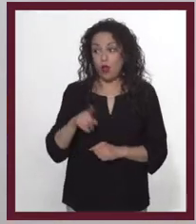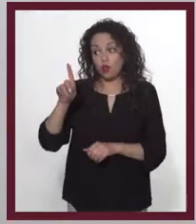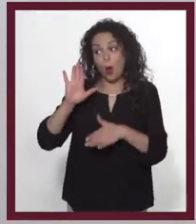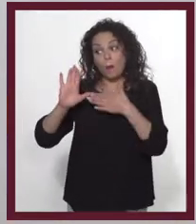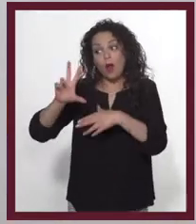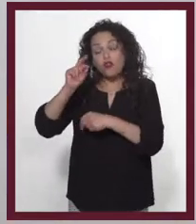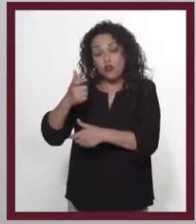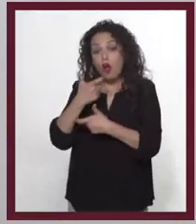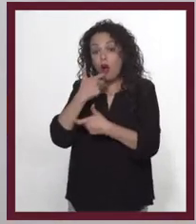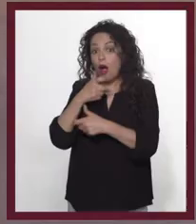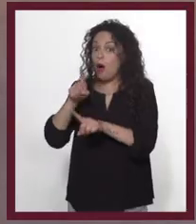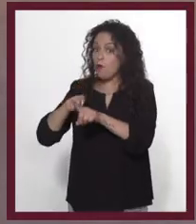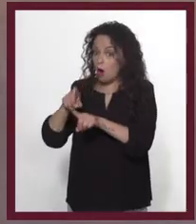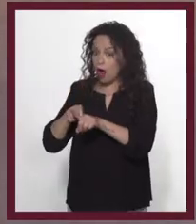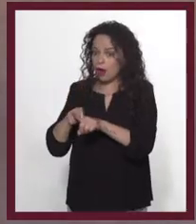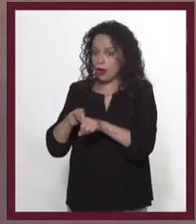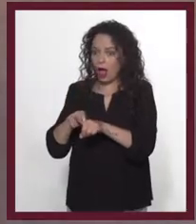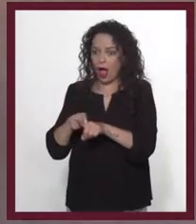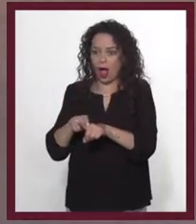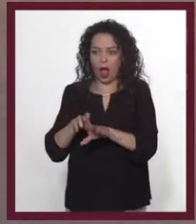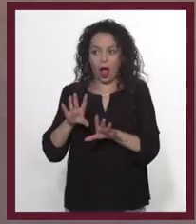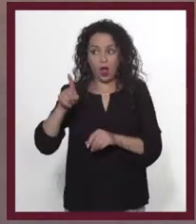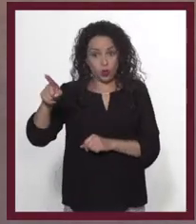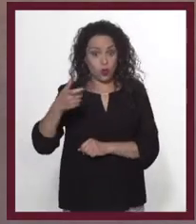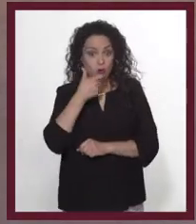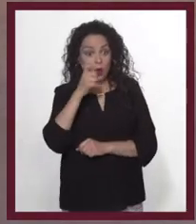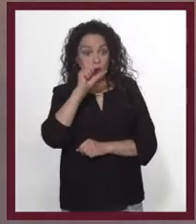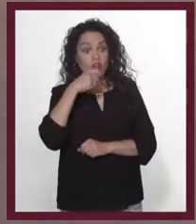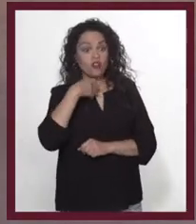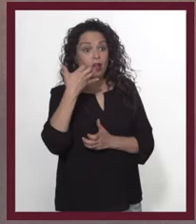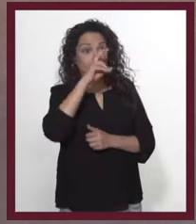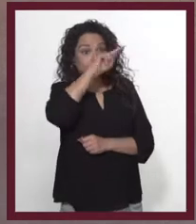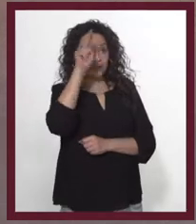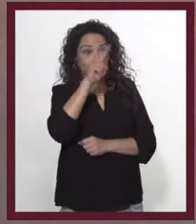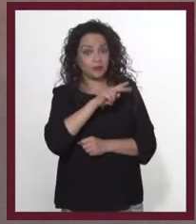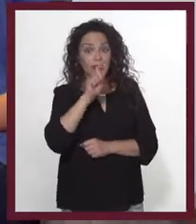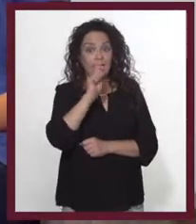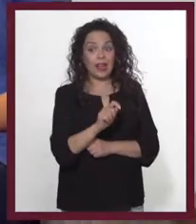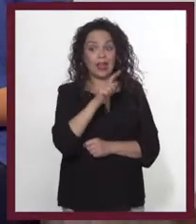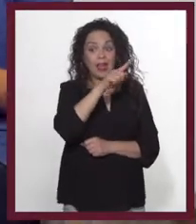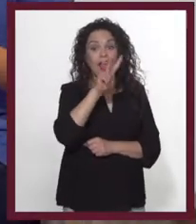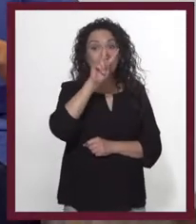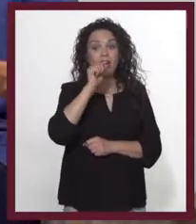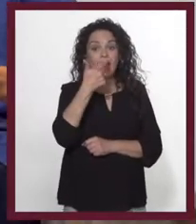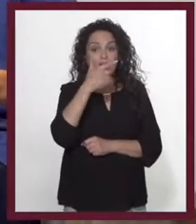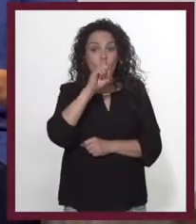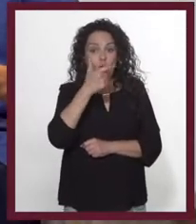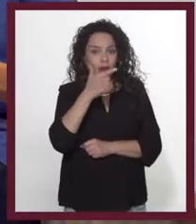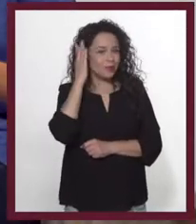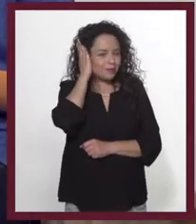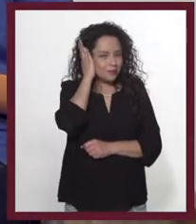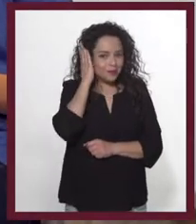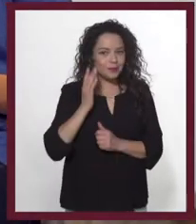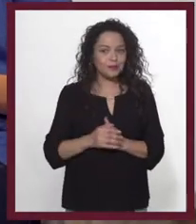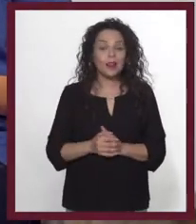¿Prometes que no te vas a reír? A ver, ¿tú te reíste la vez que pinté una copia de un cuadro de vano? Mucho. De hecho, no paré de